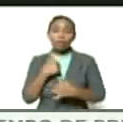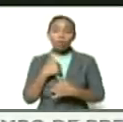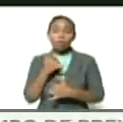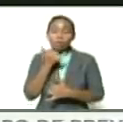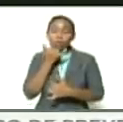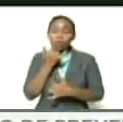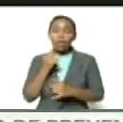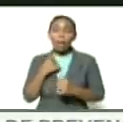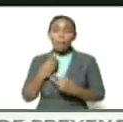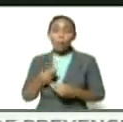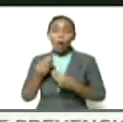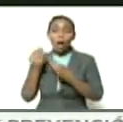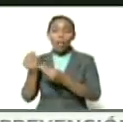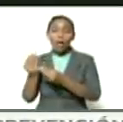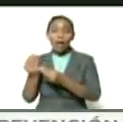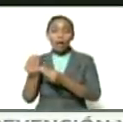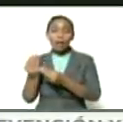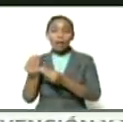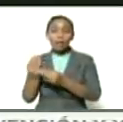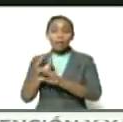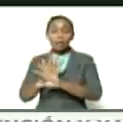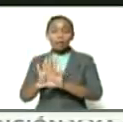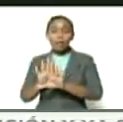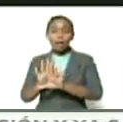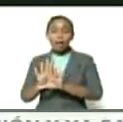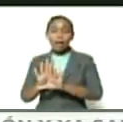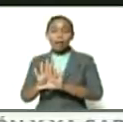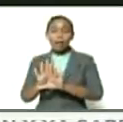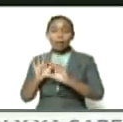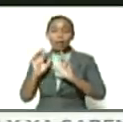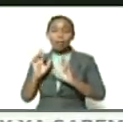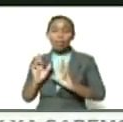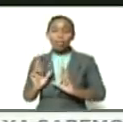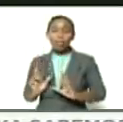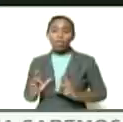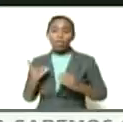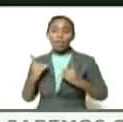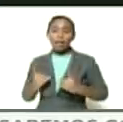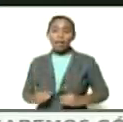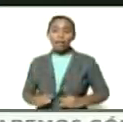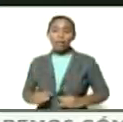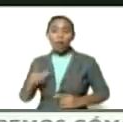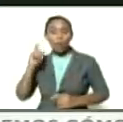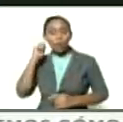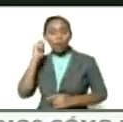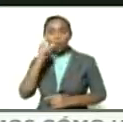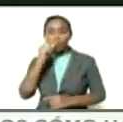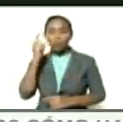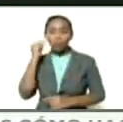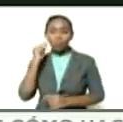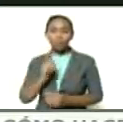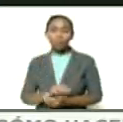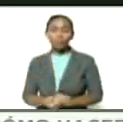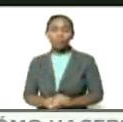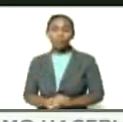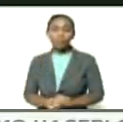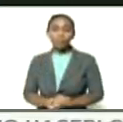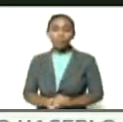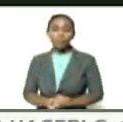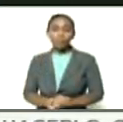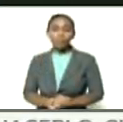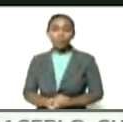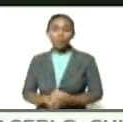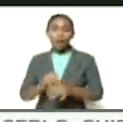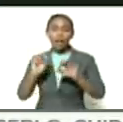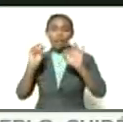vamos a darle receso a las muchachas y los muchachos son